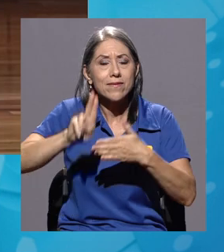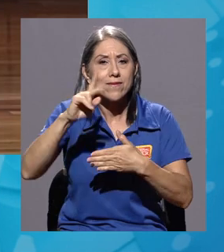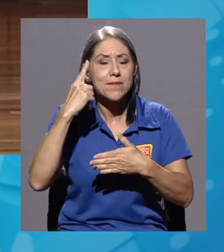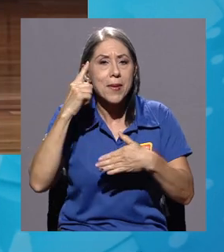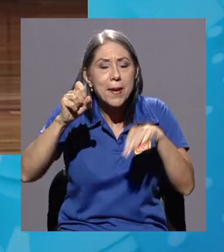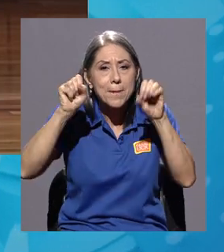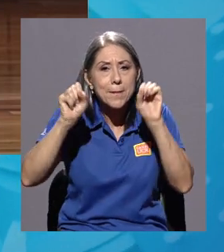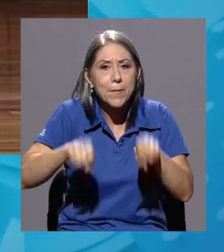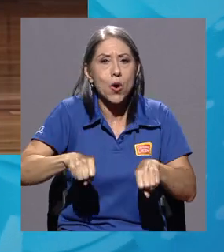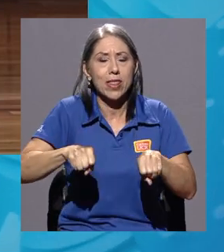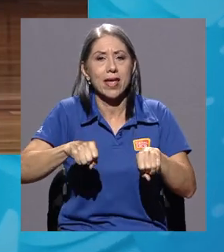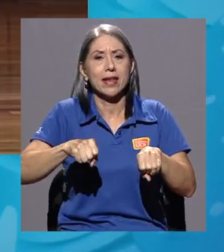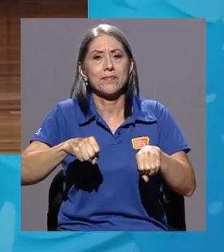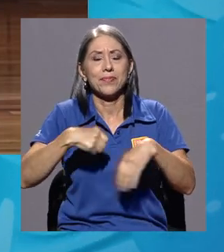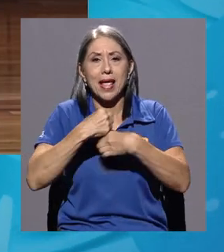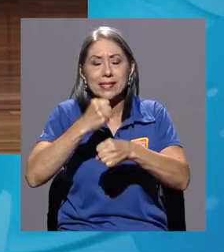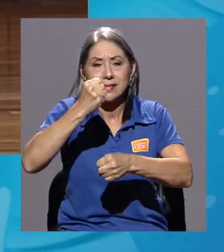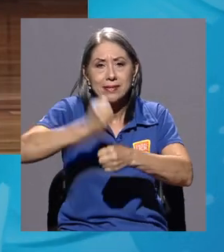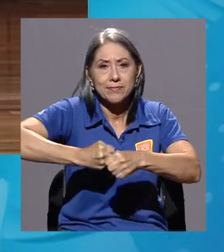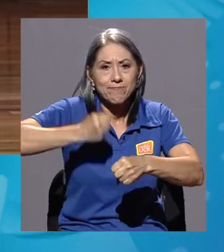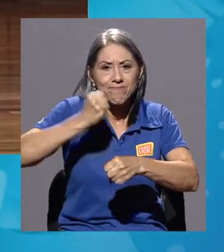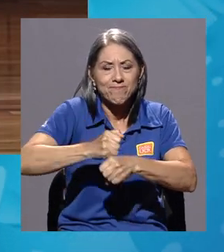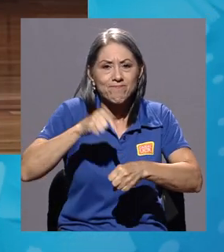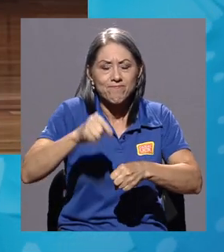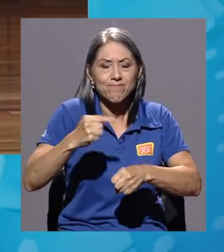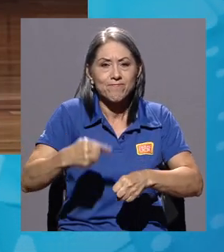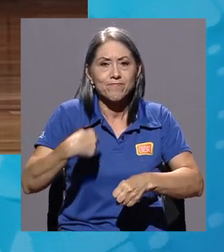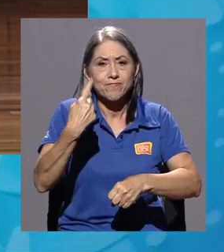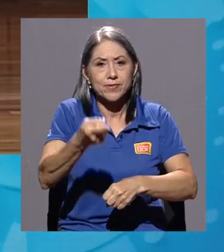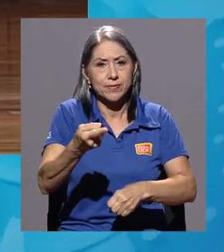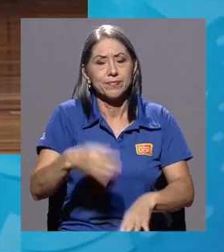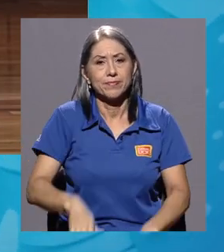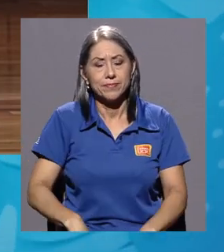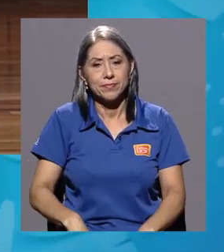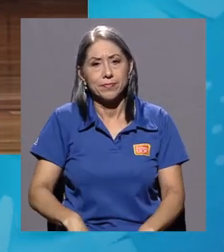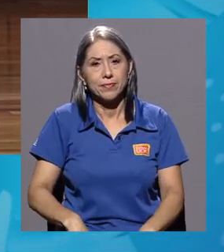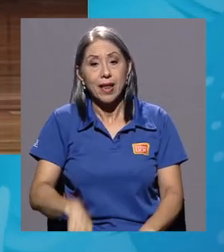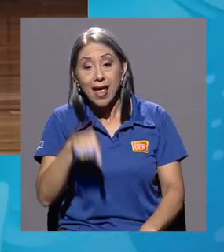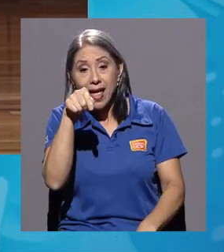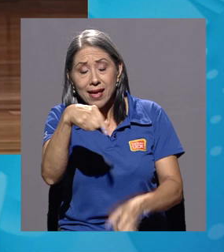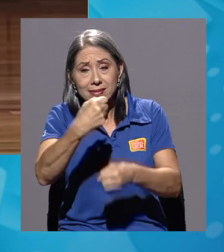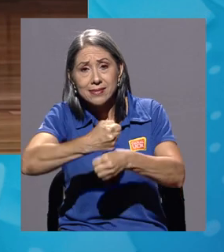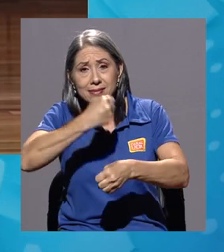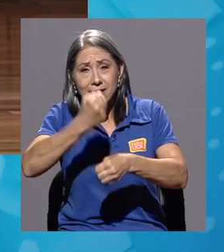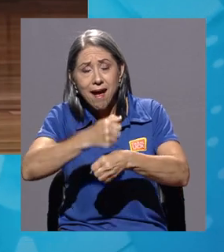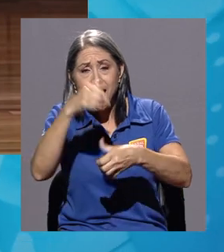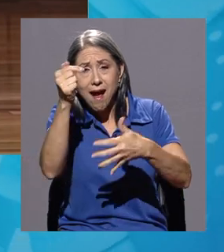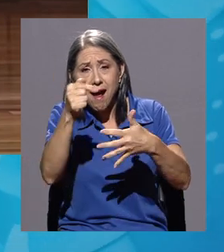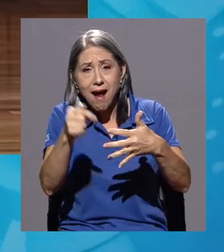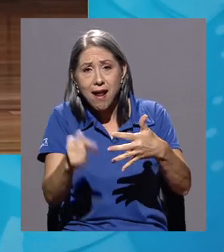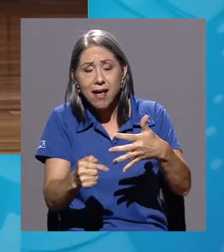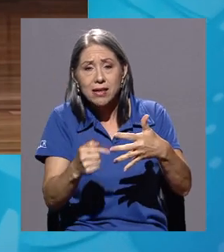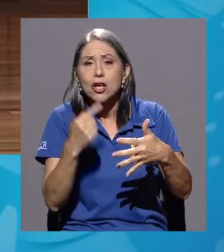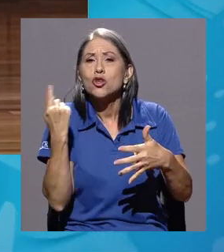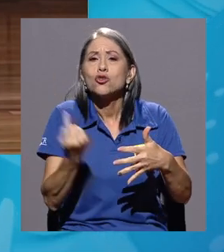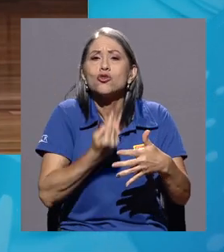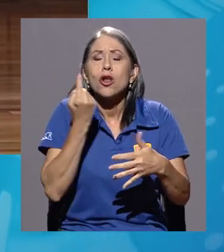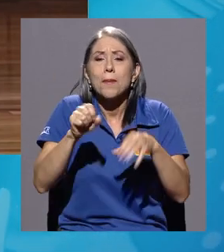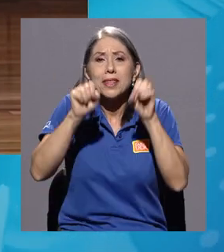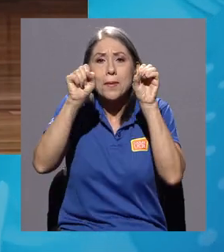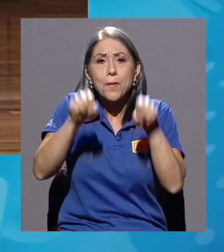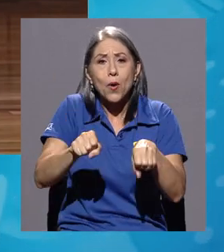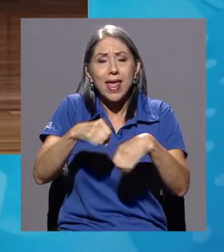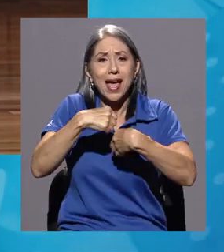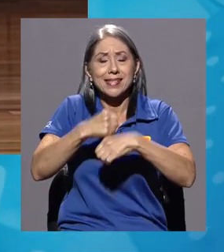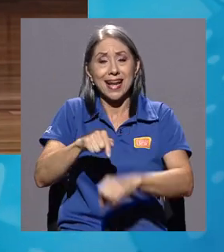para poder emprender tales tareas las cuales solamente podría llevar